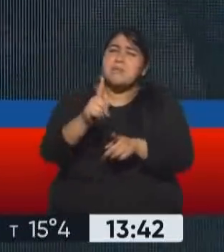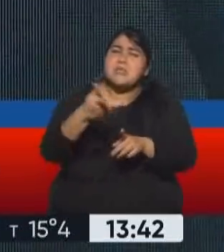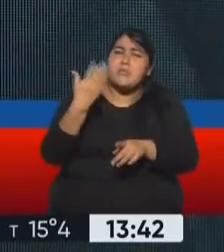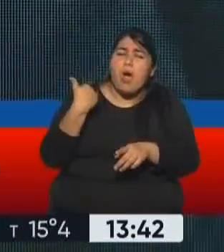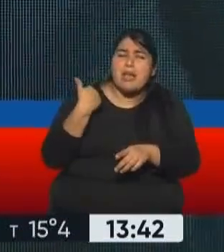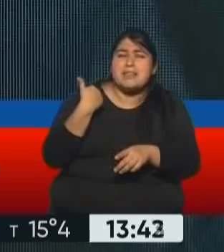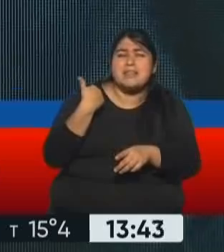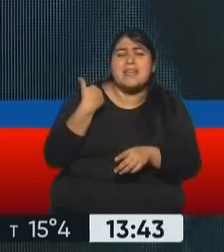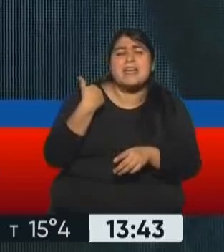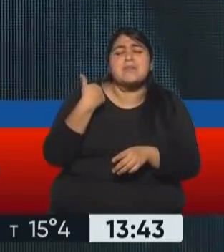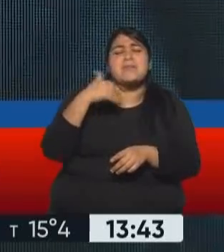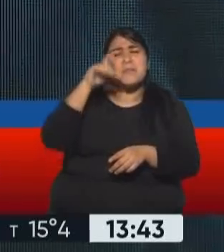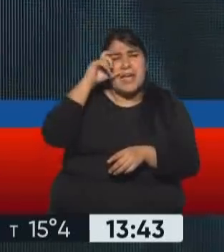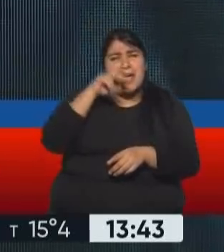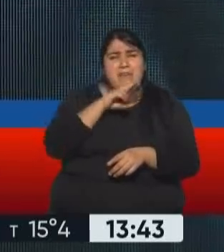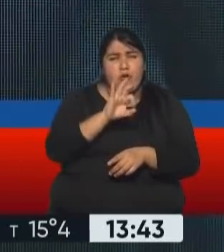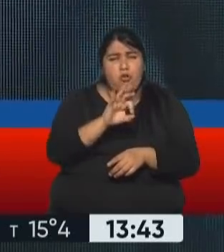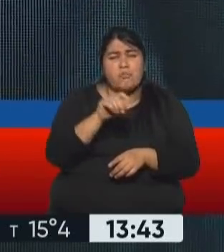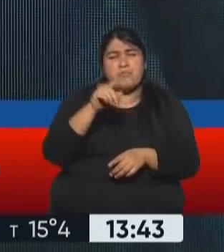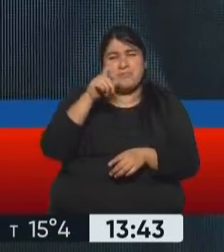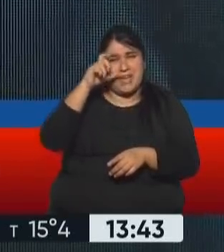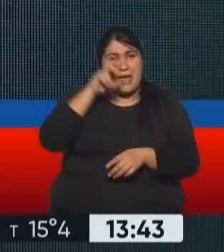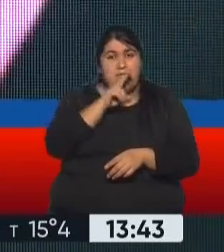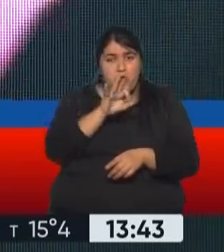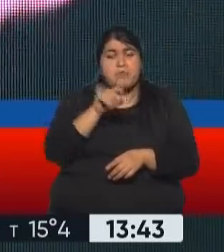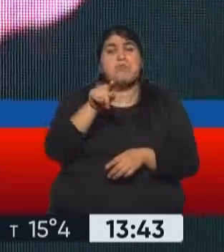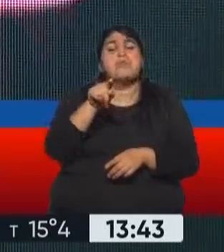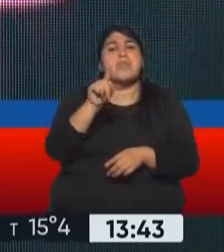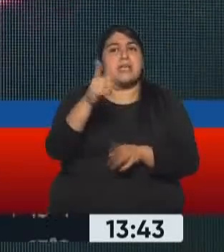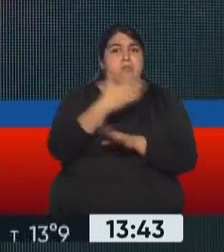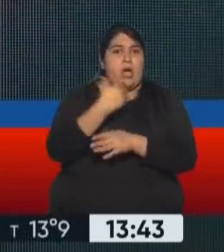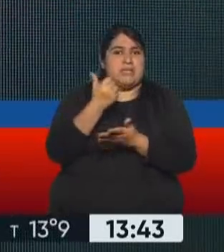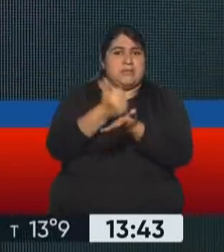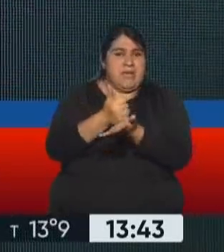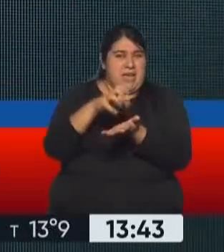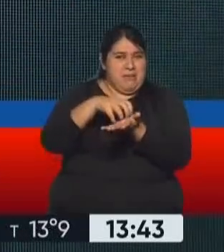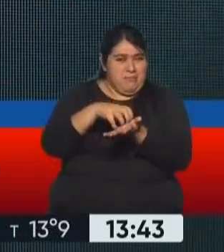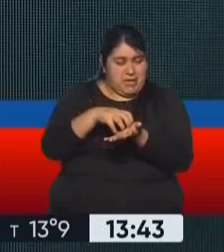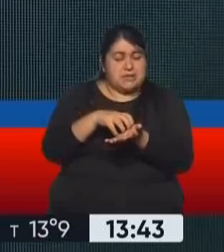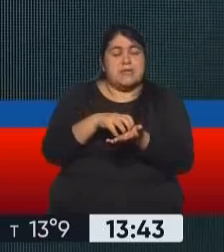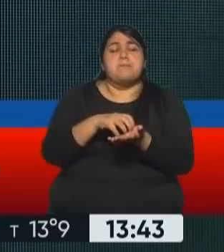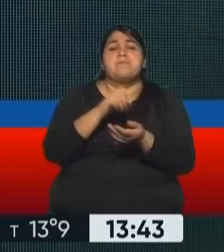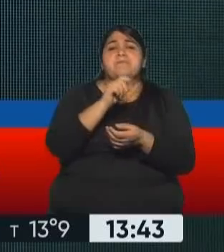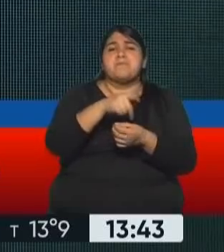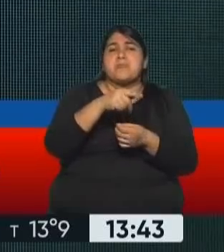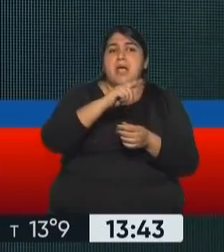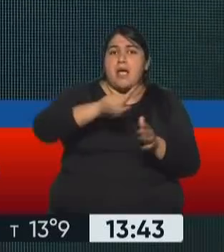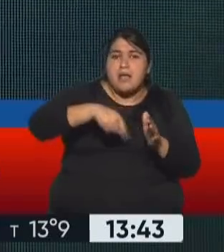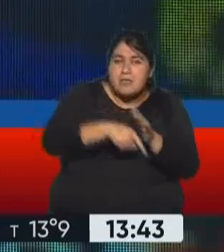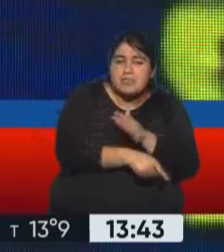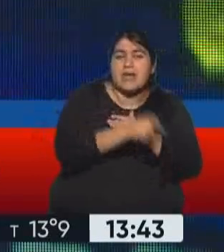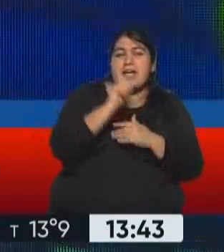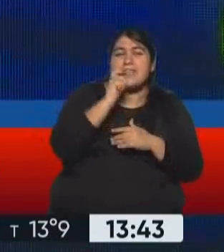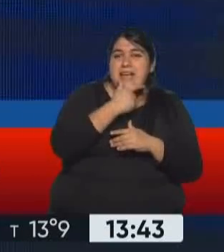con la estatización de los recursos naturales. En ese momento, uno de los pozos más importantes de petróleo y gas de